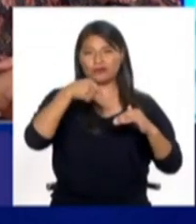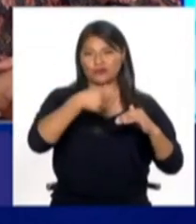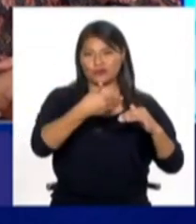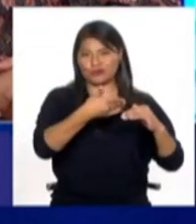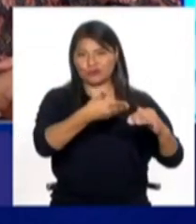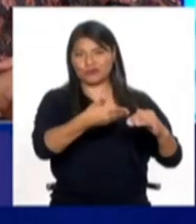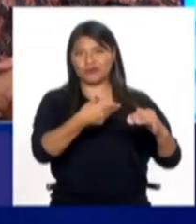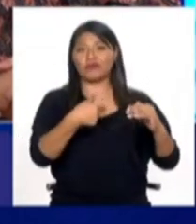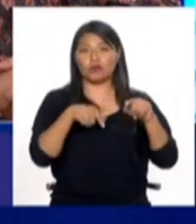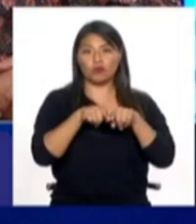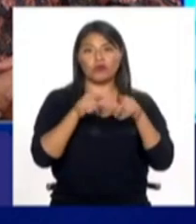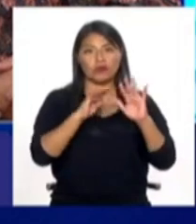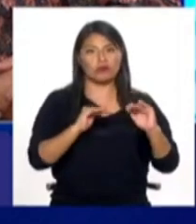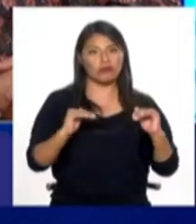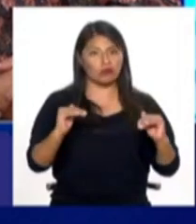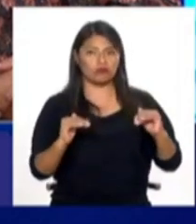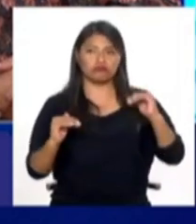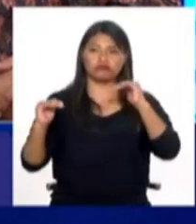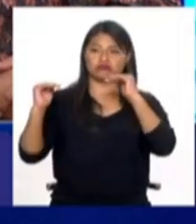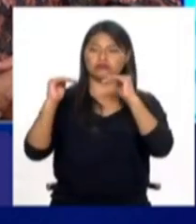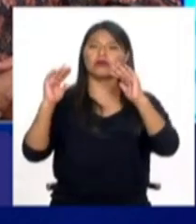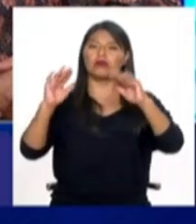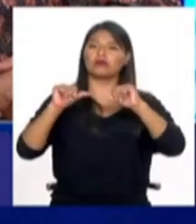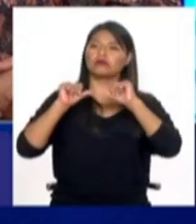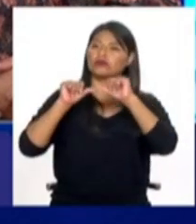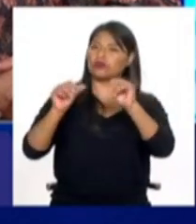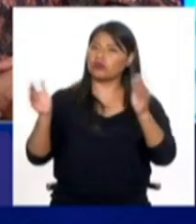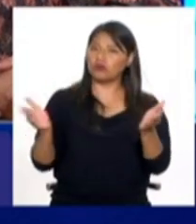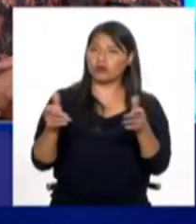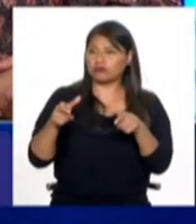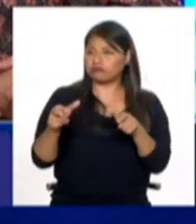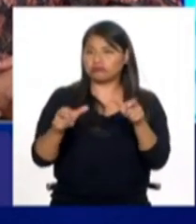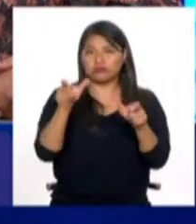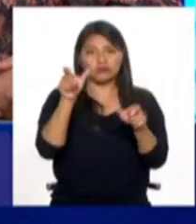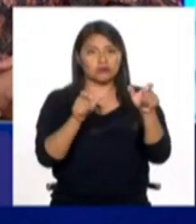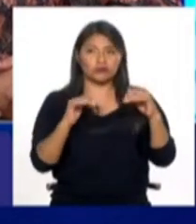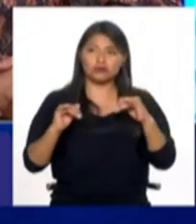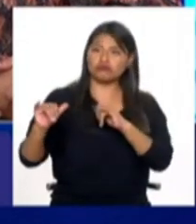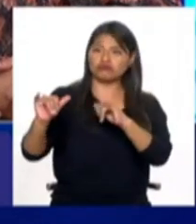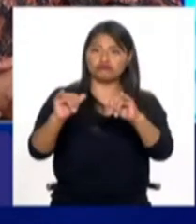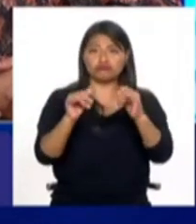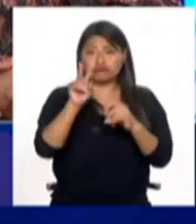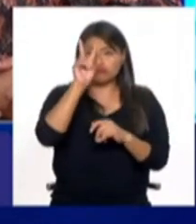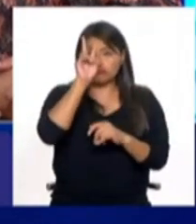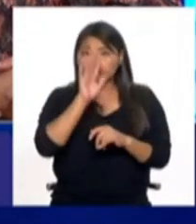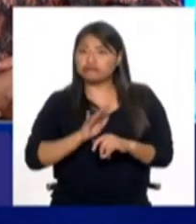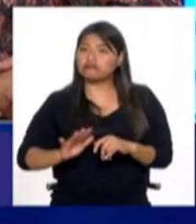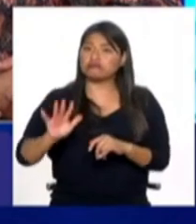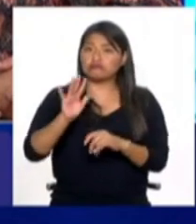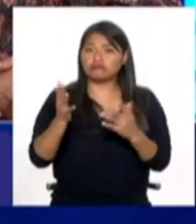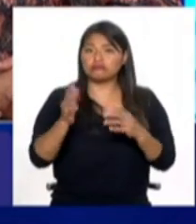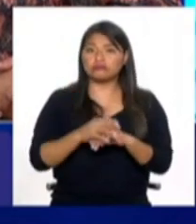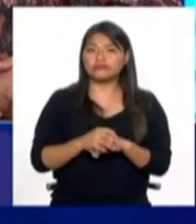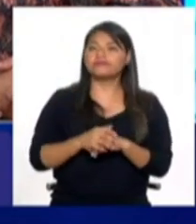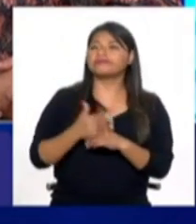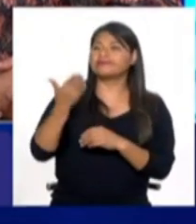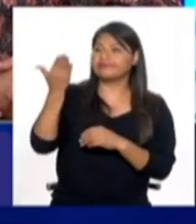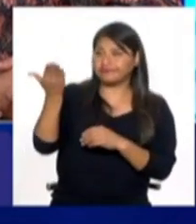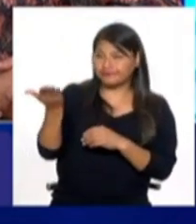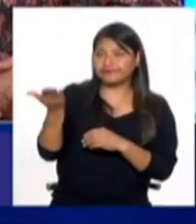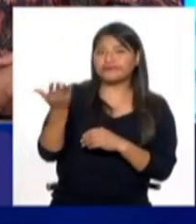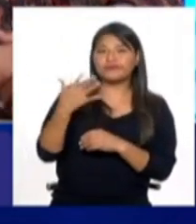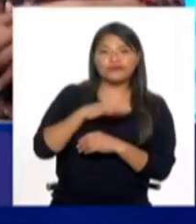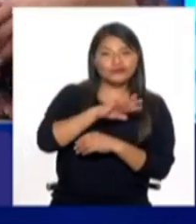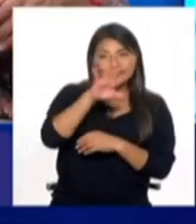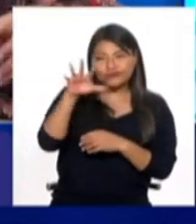impide tener la igualdad de oportunidades que todos queremos para todos los peruanos. Esa es la idea, ¿no? Que todas las personas,